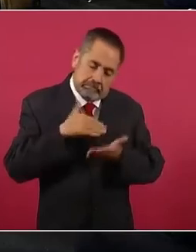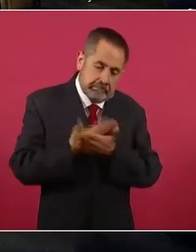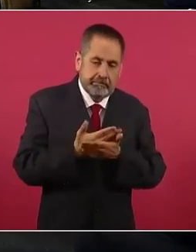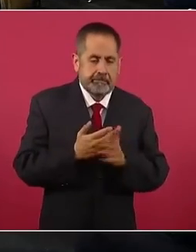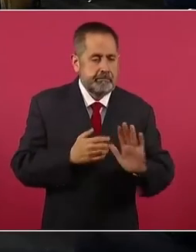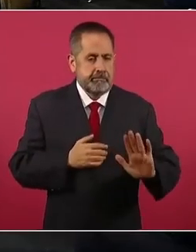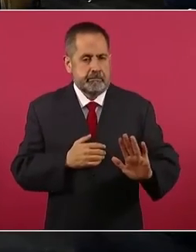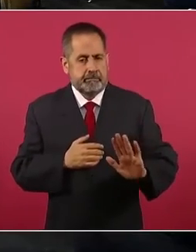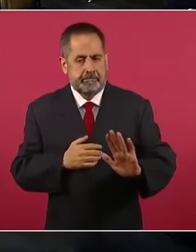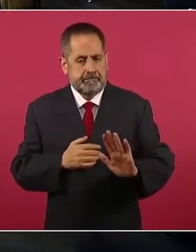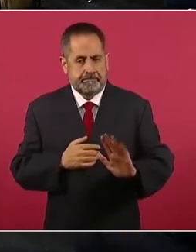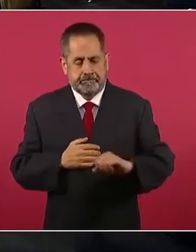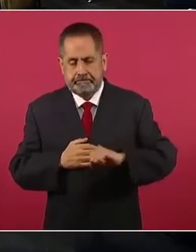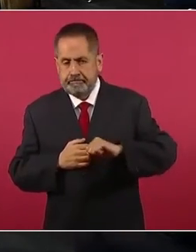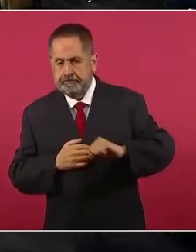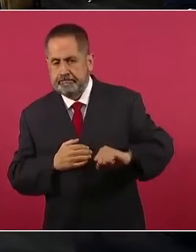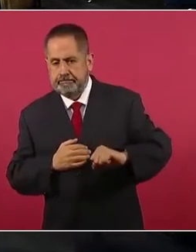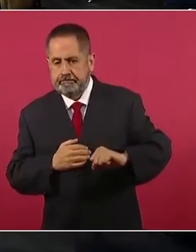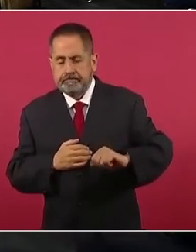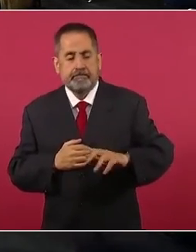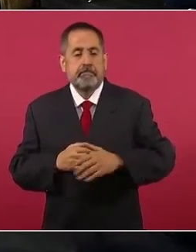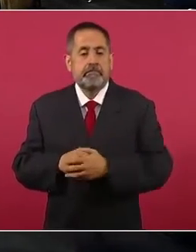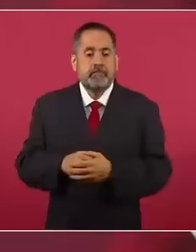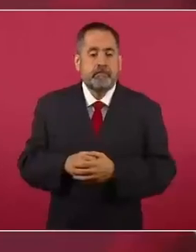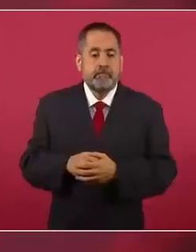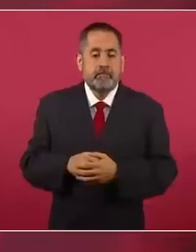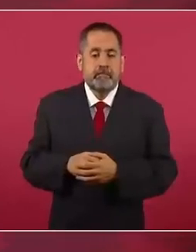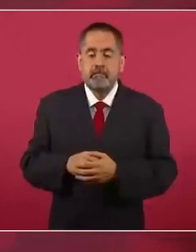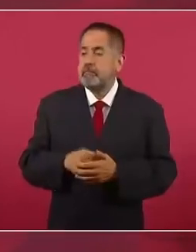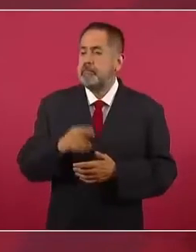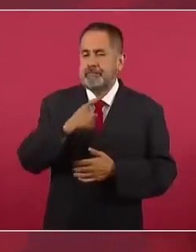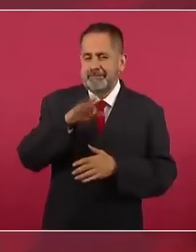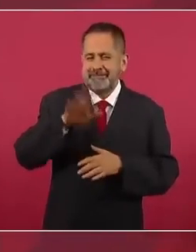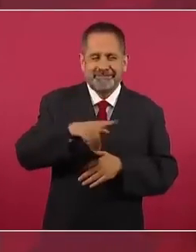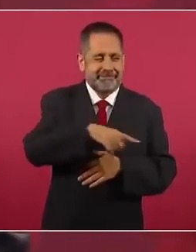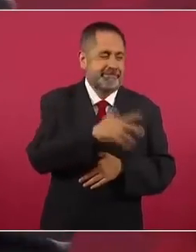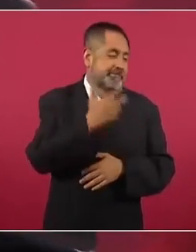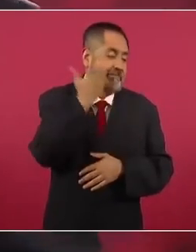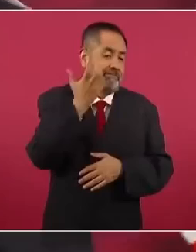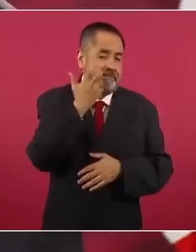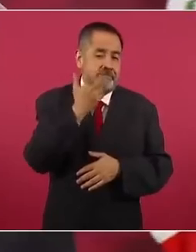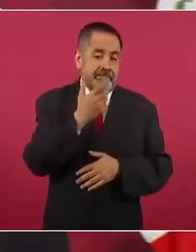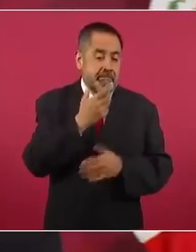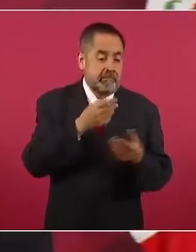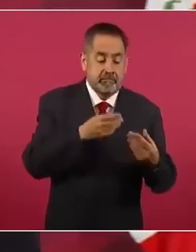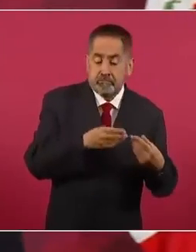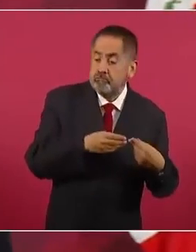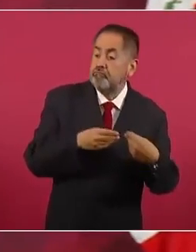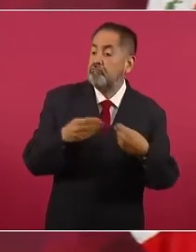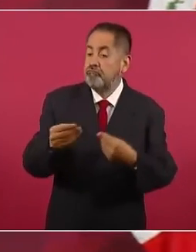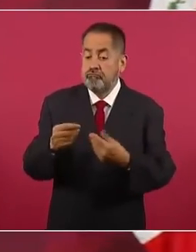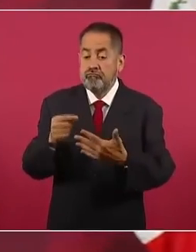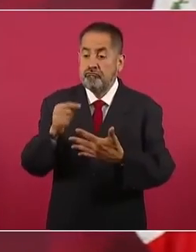de que les digan te vendo este paquete y te voy a hacer famoso